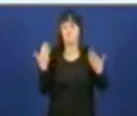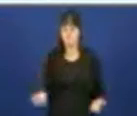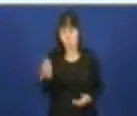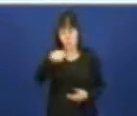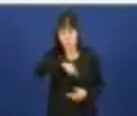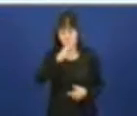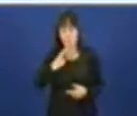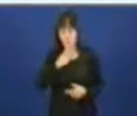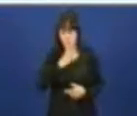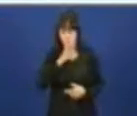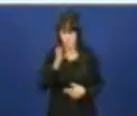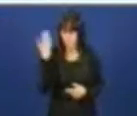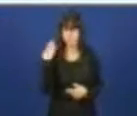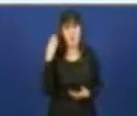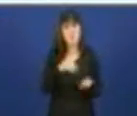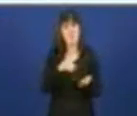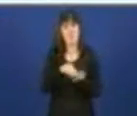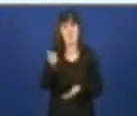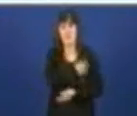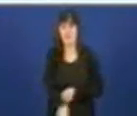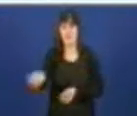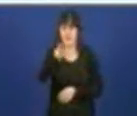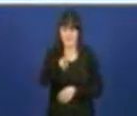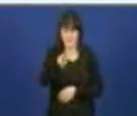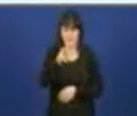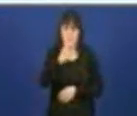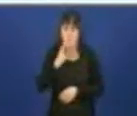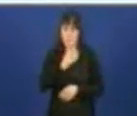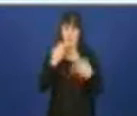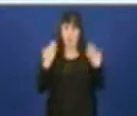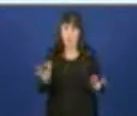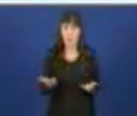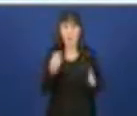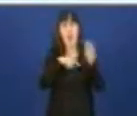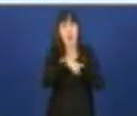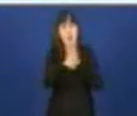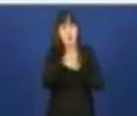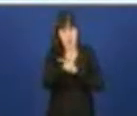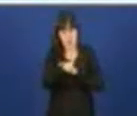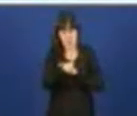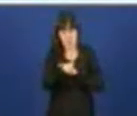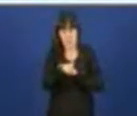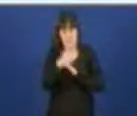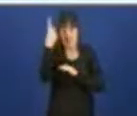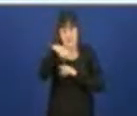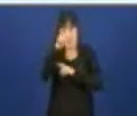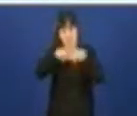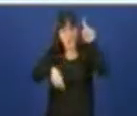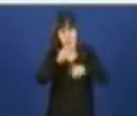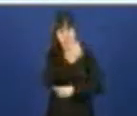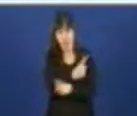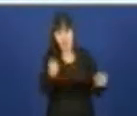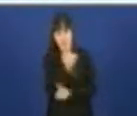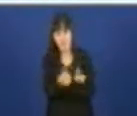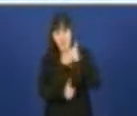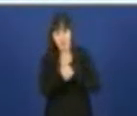compromiso, como xo dixemos moitas veces, é xestionar, tendo en conta a gravedade das patologías, a